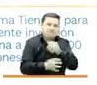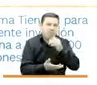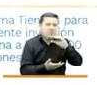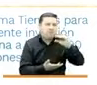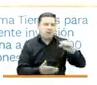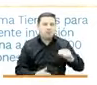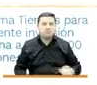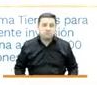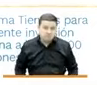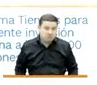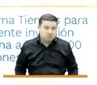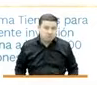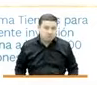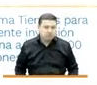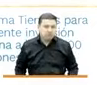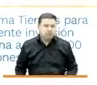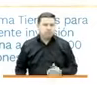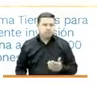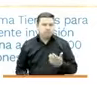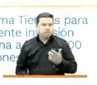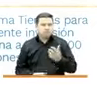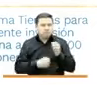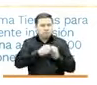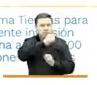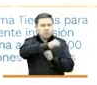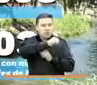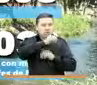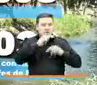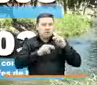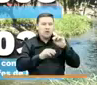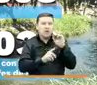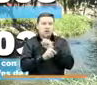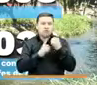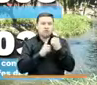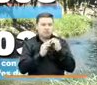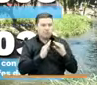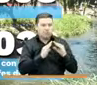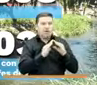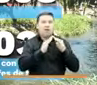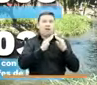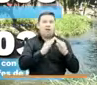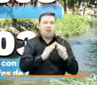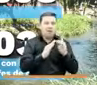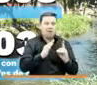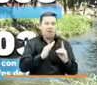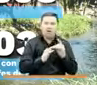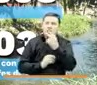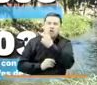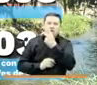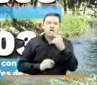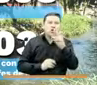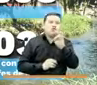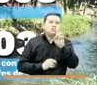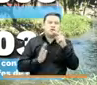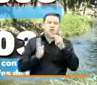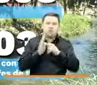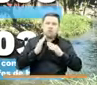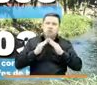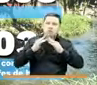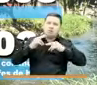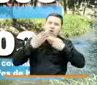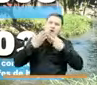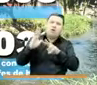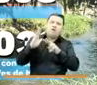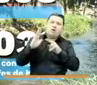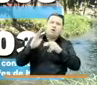En nuestra dirección de infraestructura social y hábitat, terminamos 282 obras de infraestructura